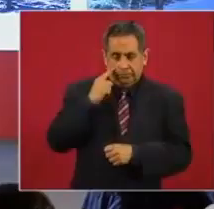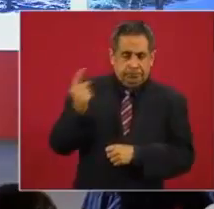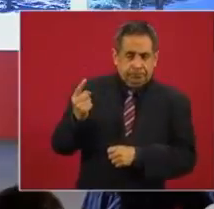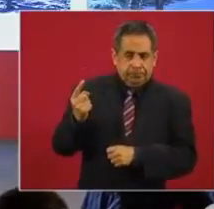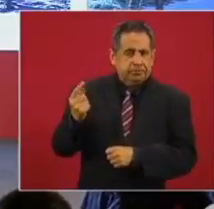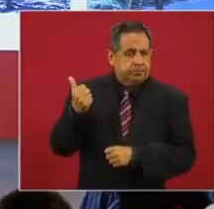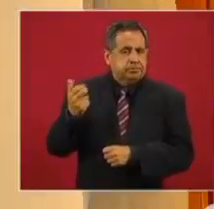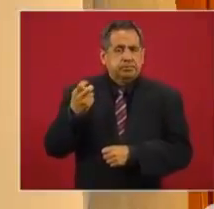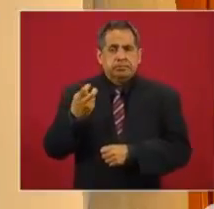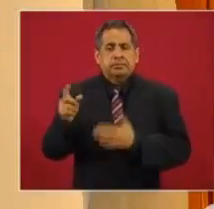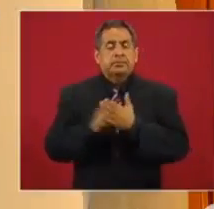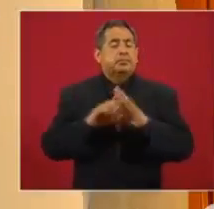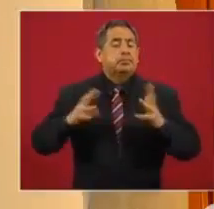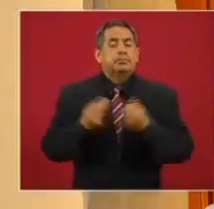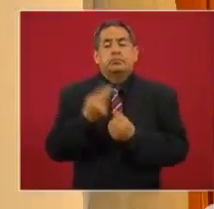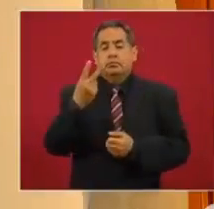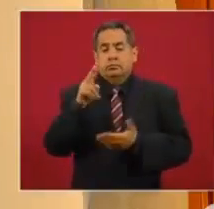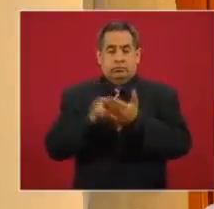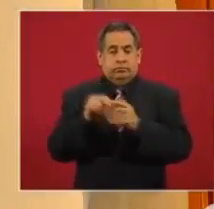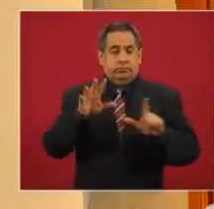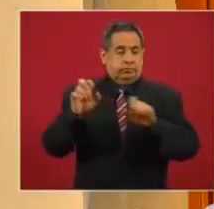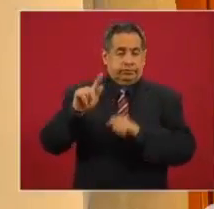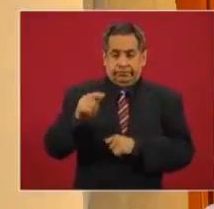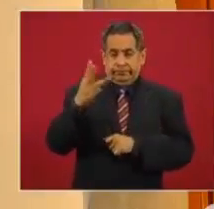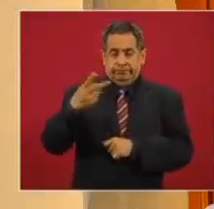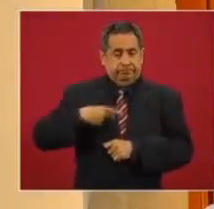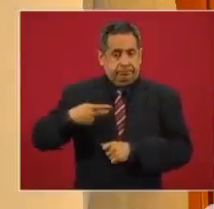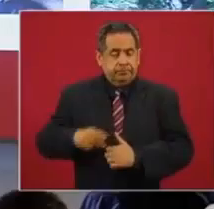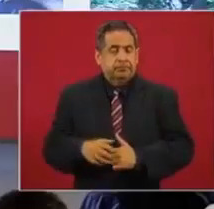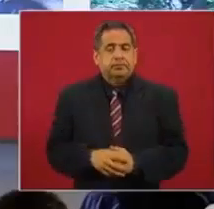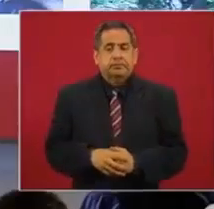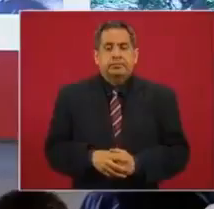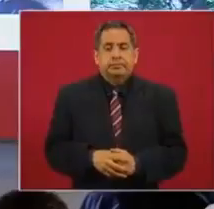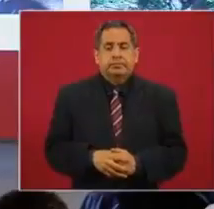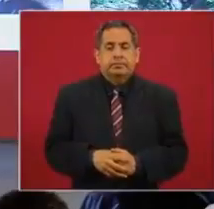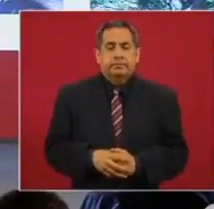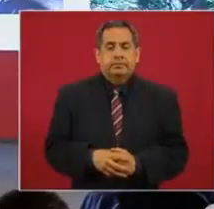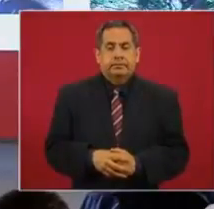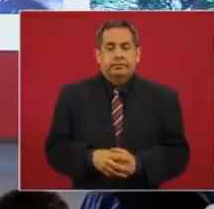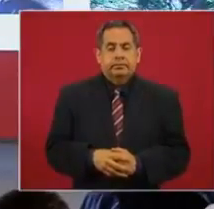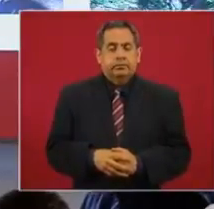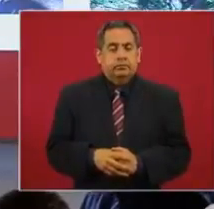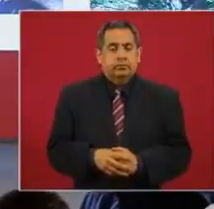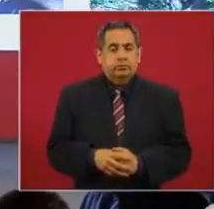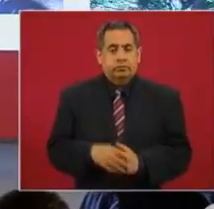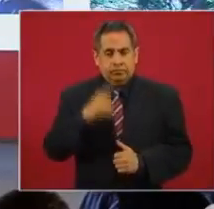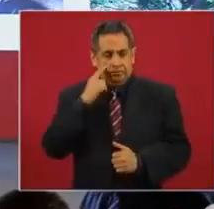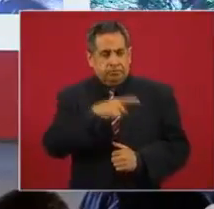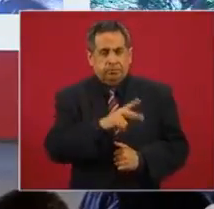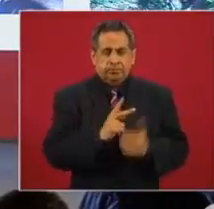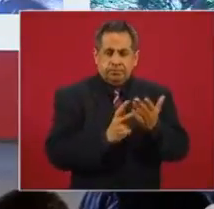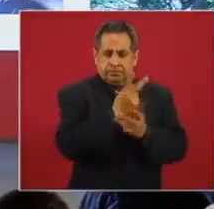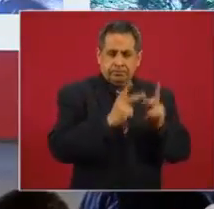durante este mes 2.773 hombres. La que sigue, por favor. En erradicación de